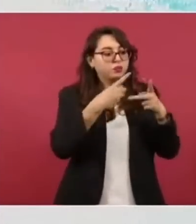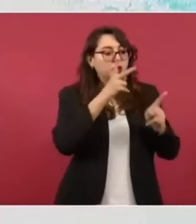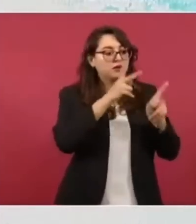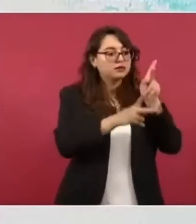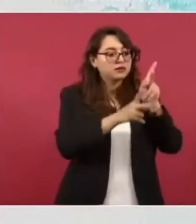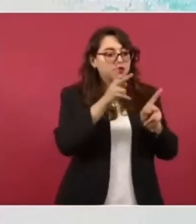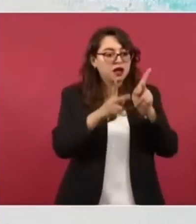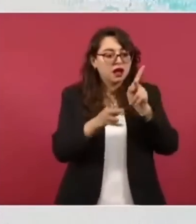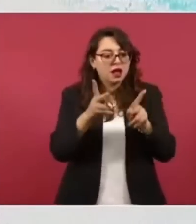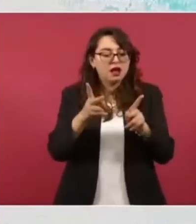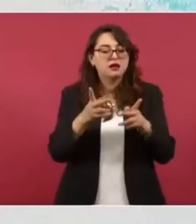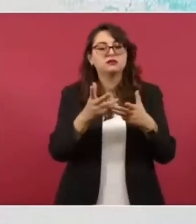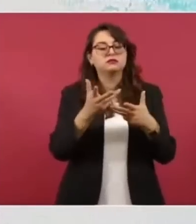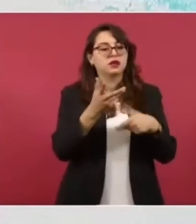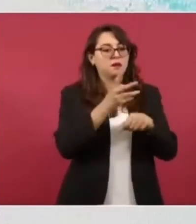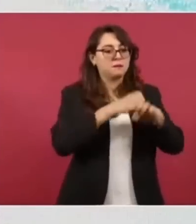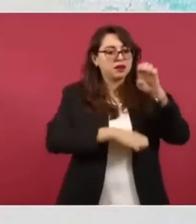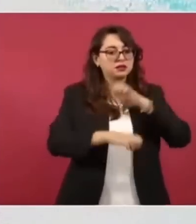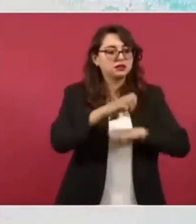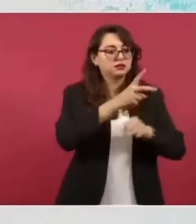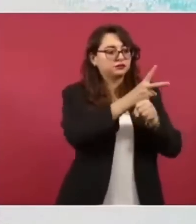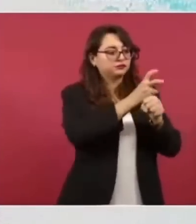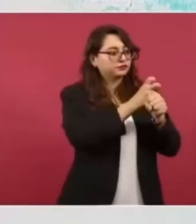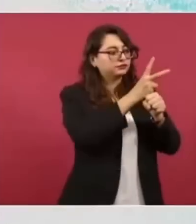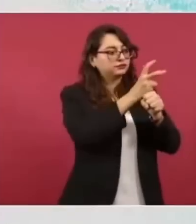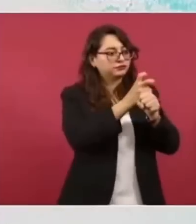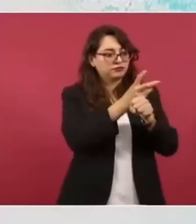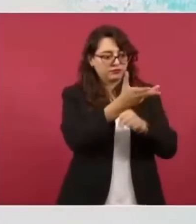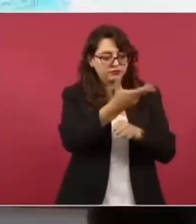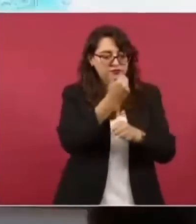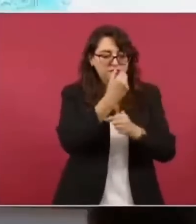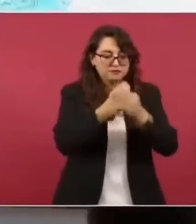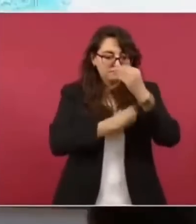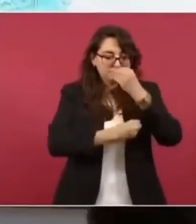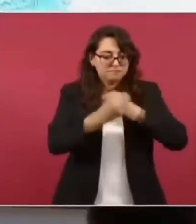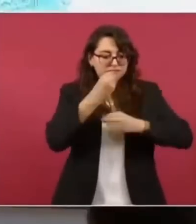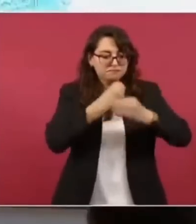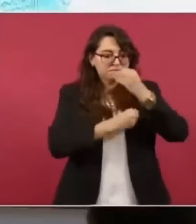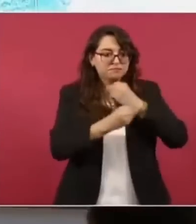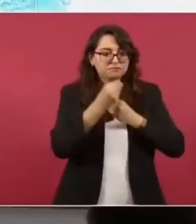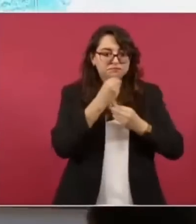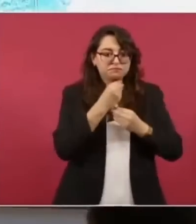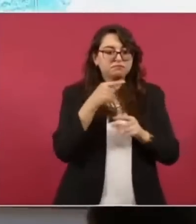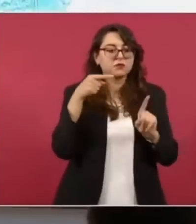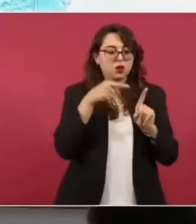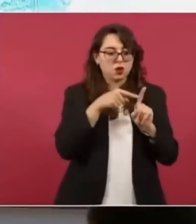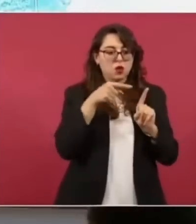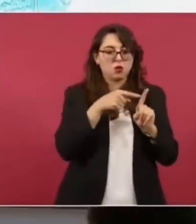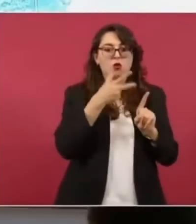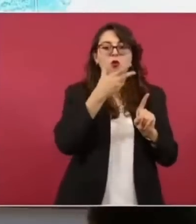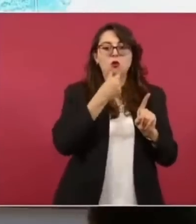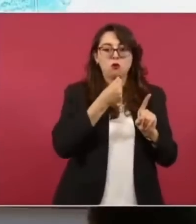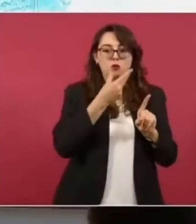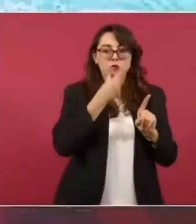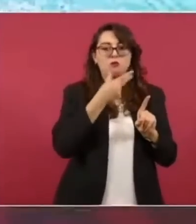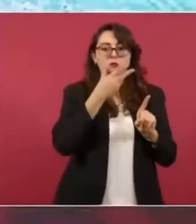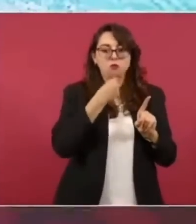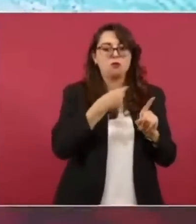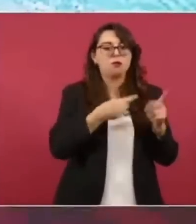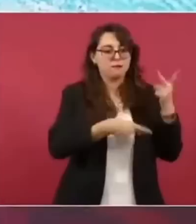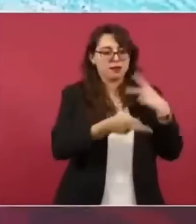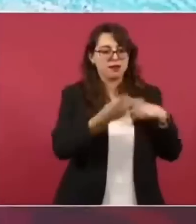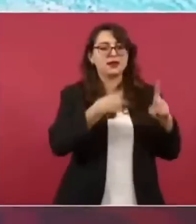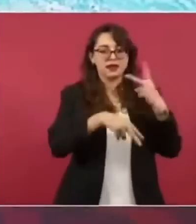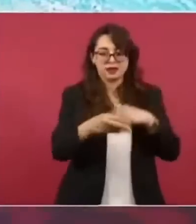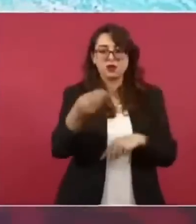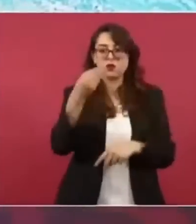a una comida y resultó de que él confirmó que iba a estar en la comida el día